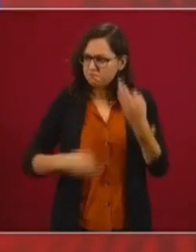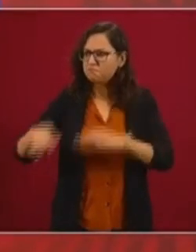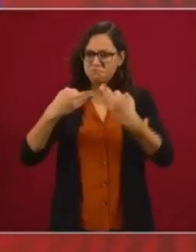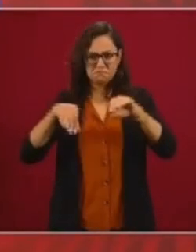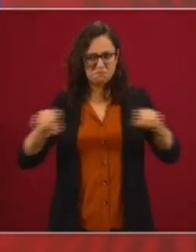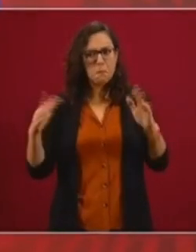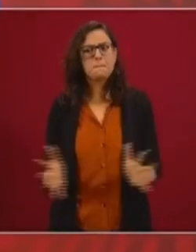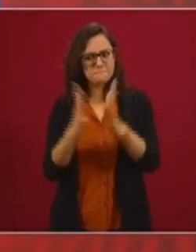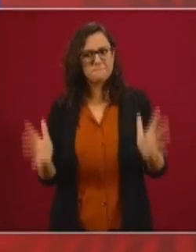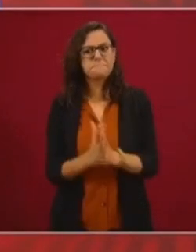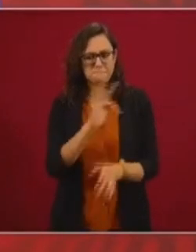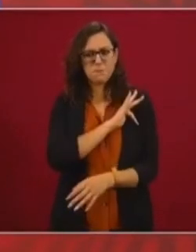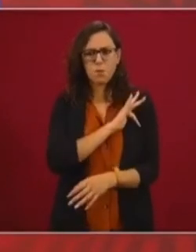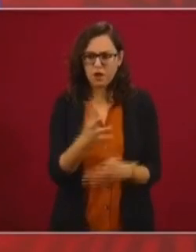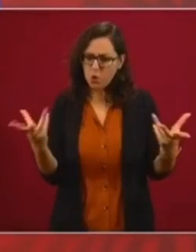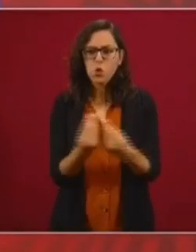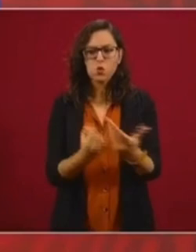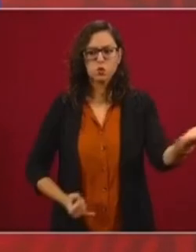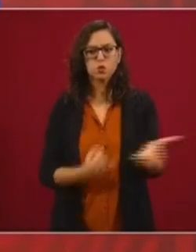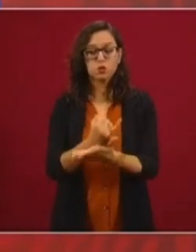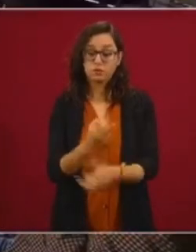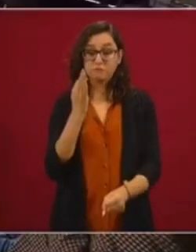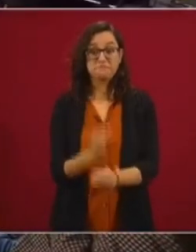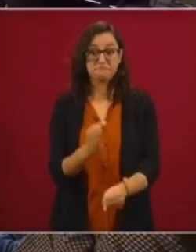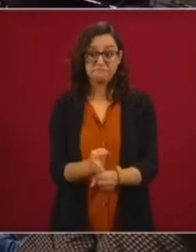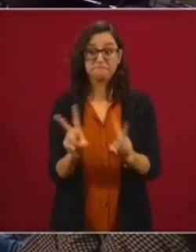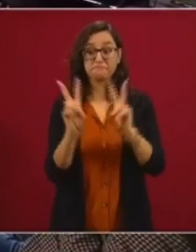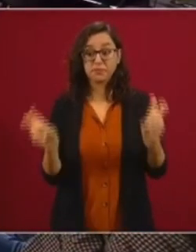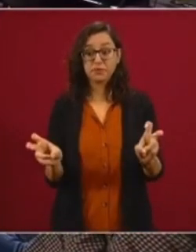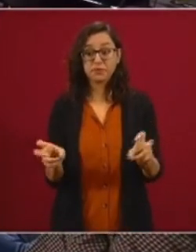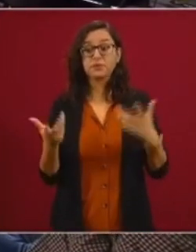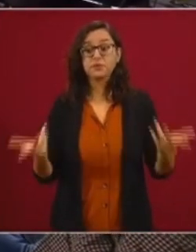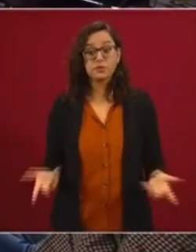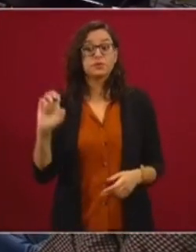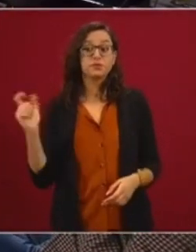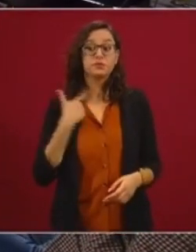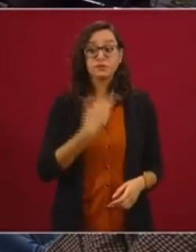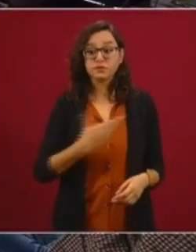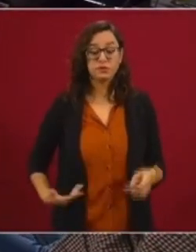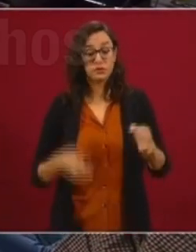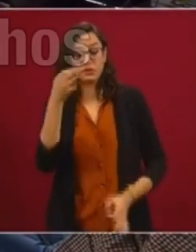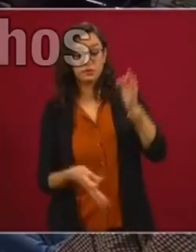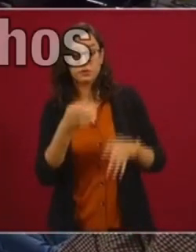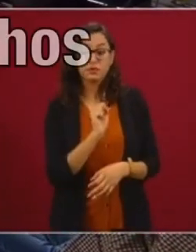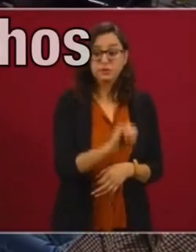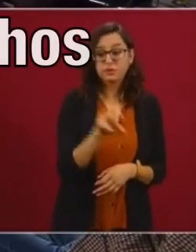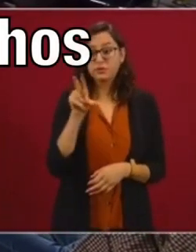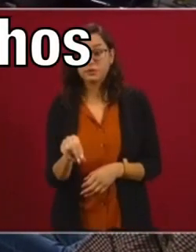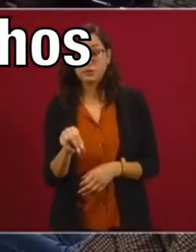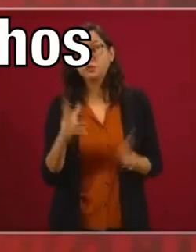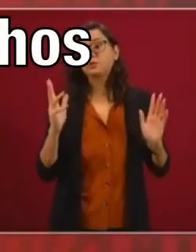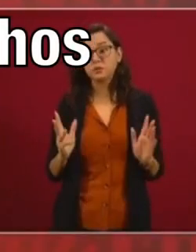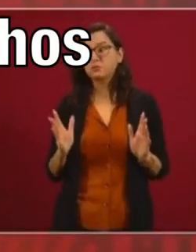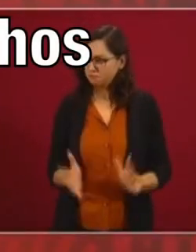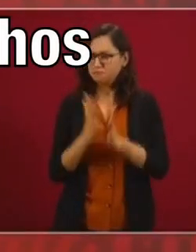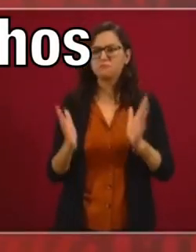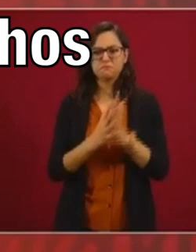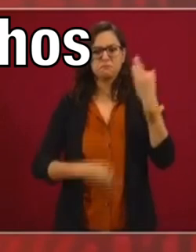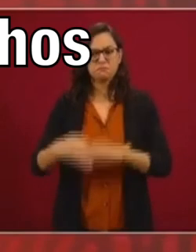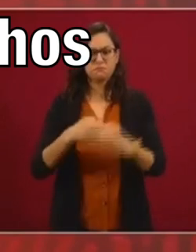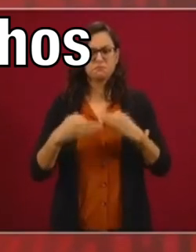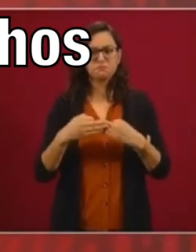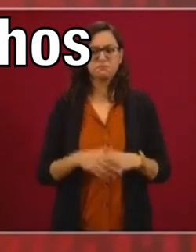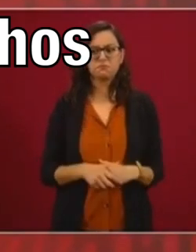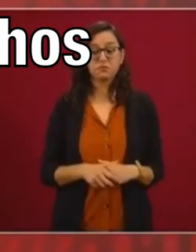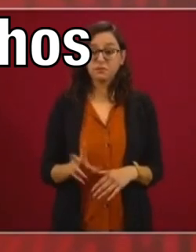participar todos los ciudadanos en las decisiones, como en este caso, si se enjuicia o no a los expresidentes de la República. Entonces,